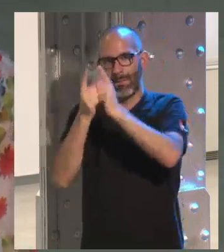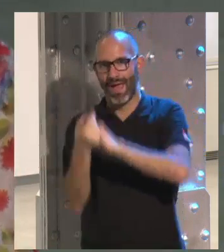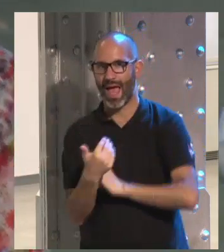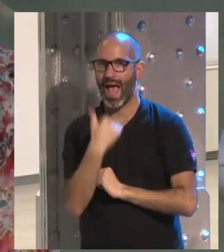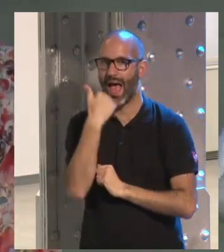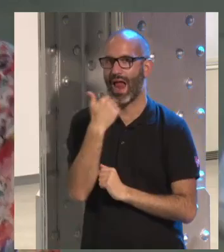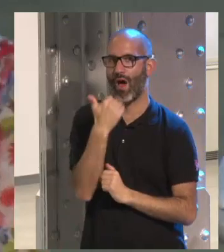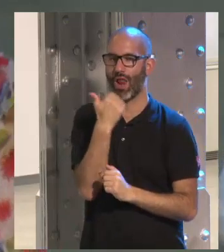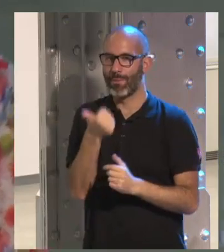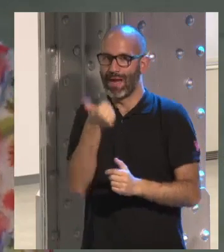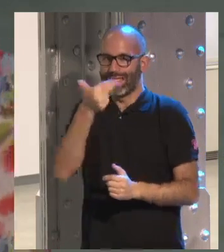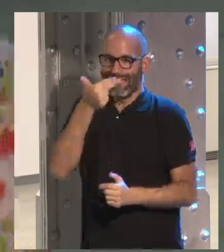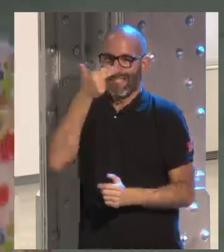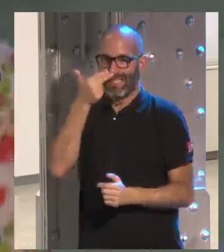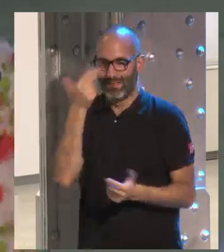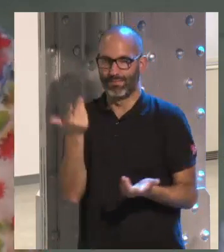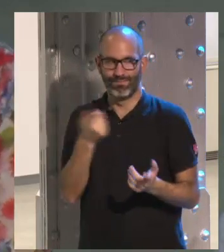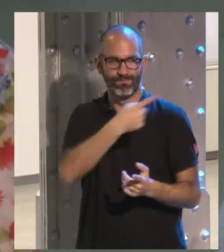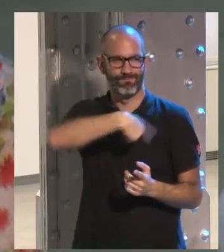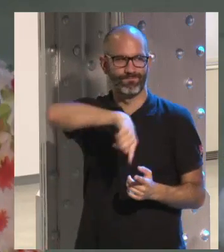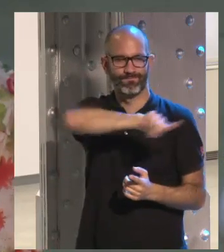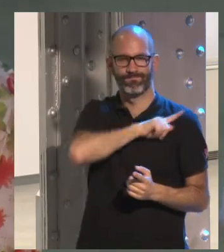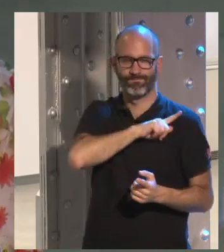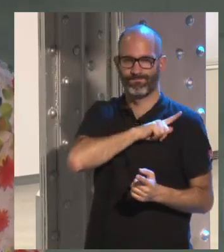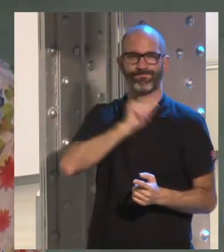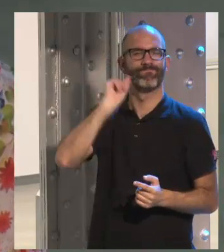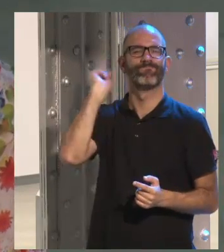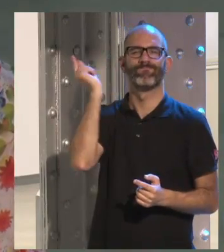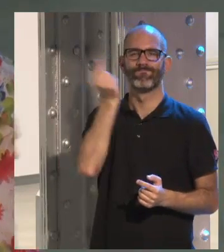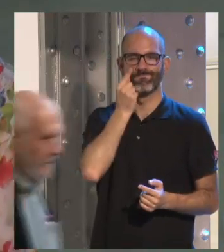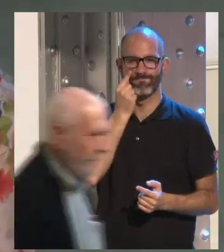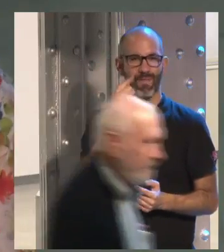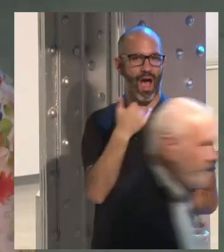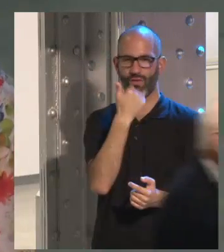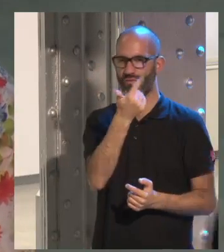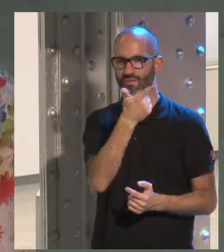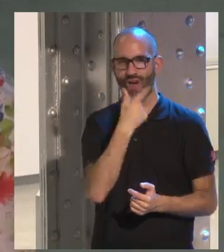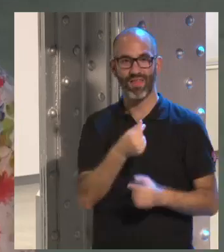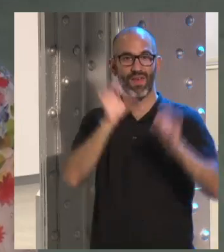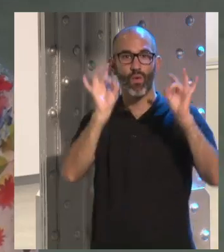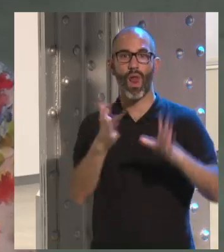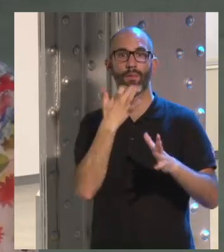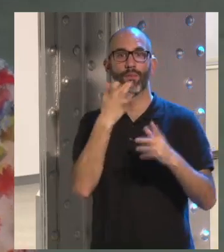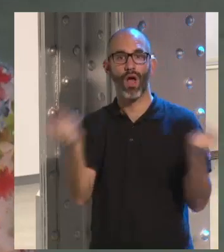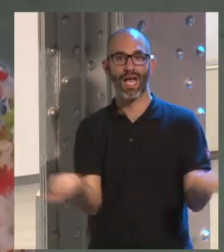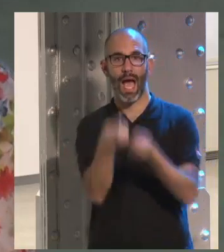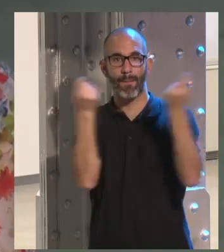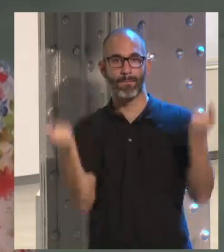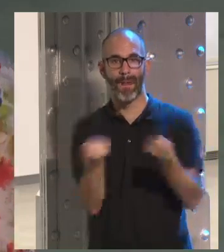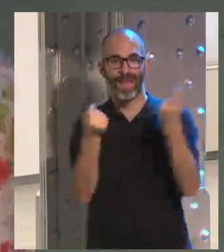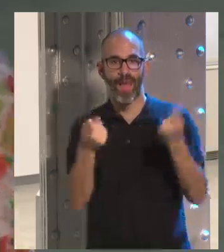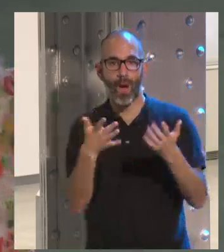interesante. Y bueno, fue sencillo. Porque, al igual que ocurre con las campañas de publicidad en las que